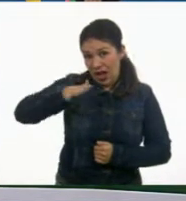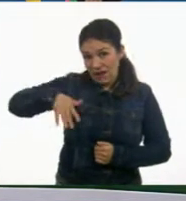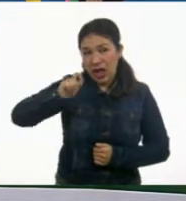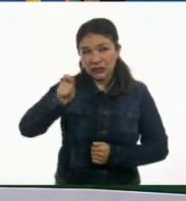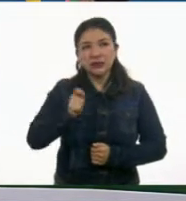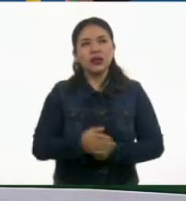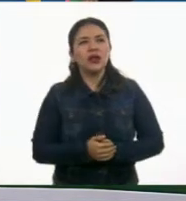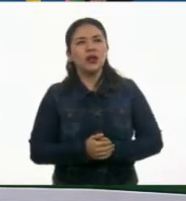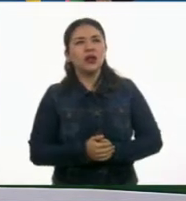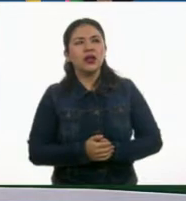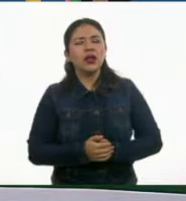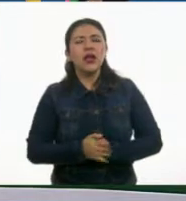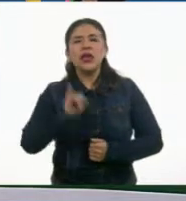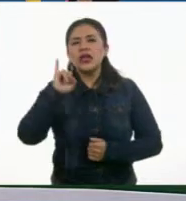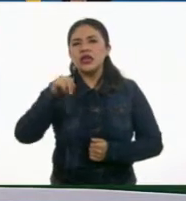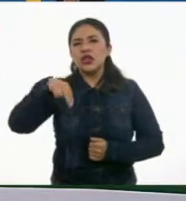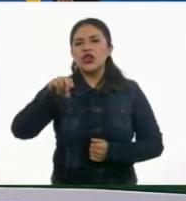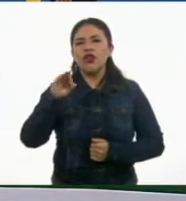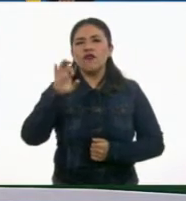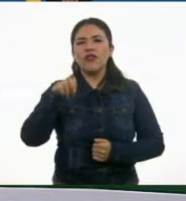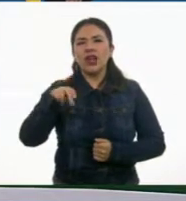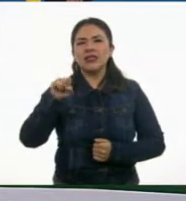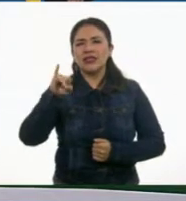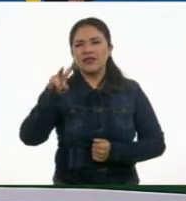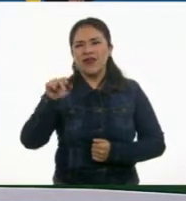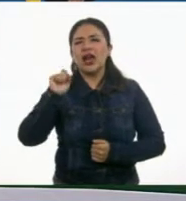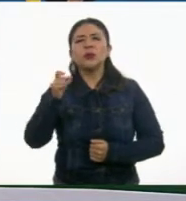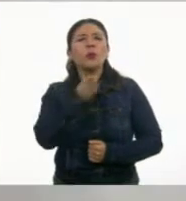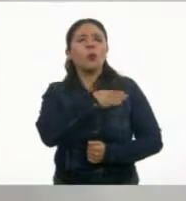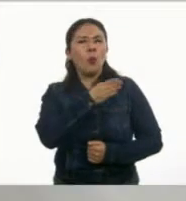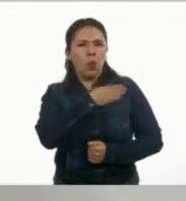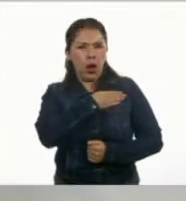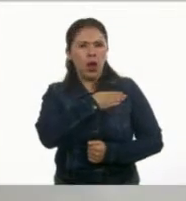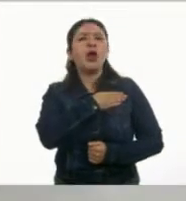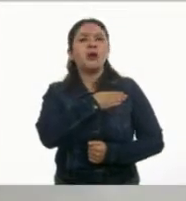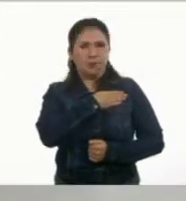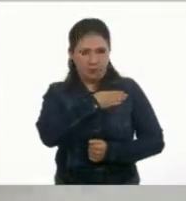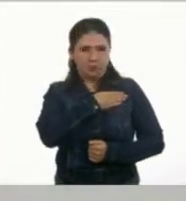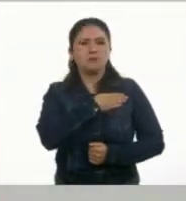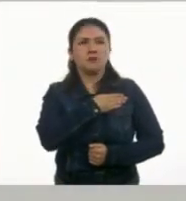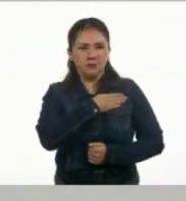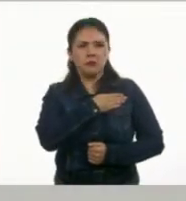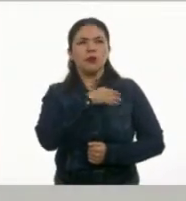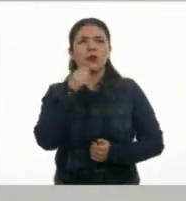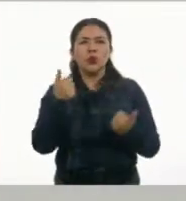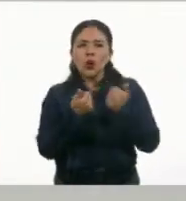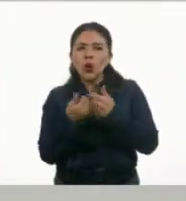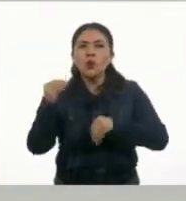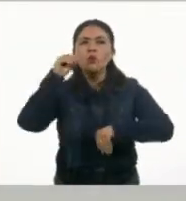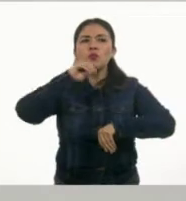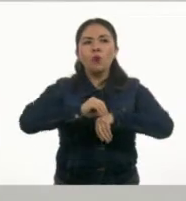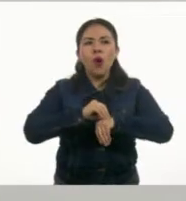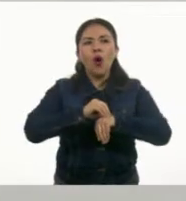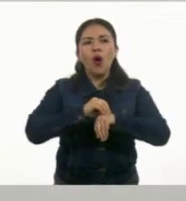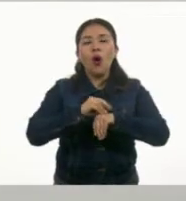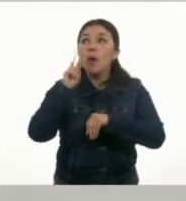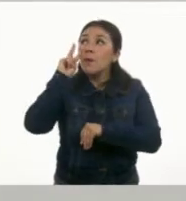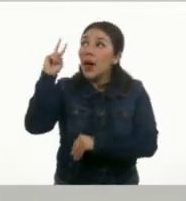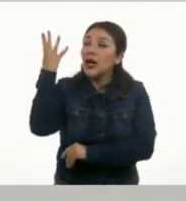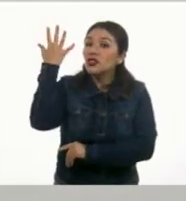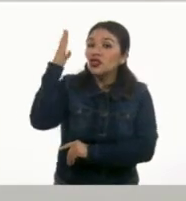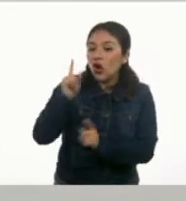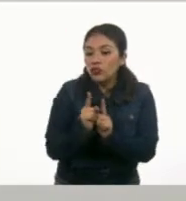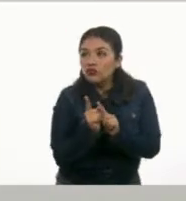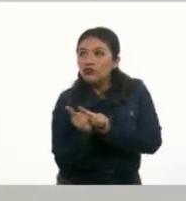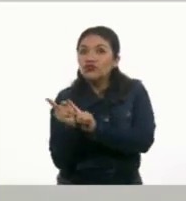si se trata... Vamos a ver si es lo que sigue en el texto, pudiera ser. Hacia el sol una pequeña y encantadora ramita.